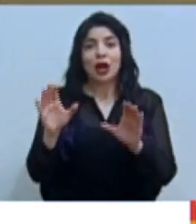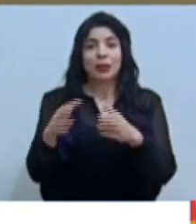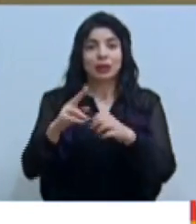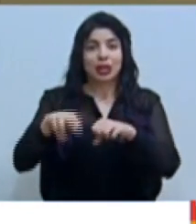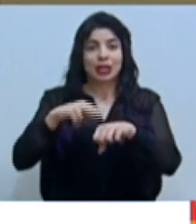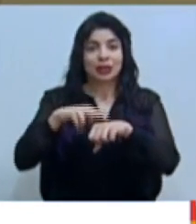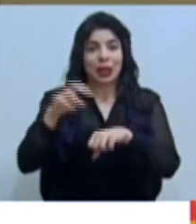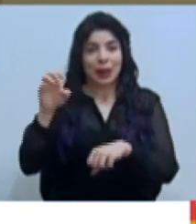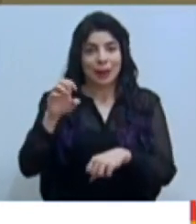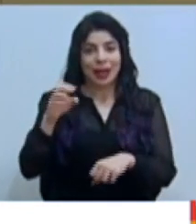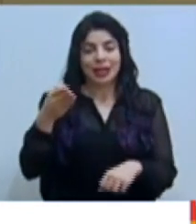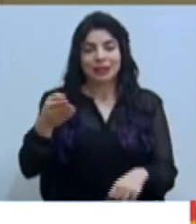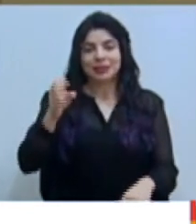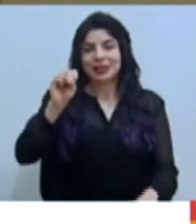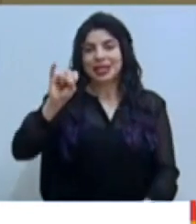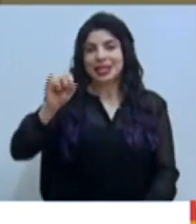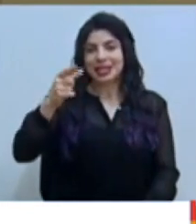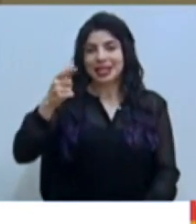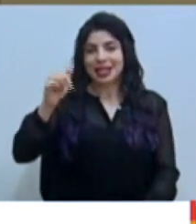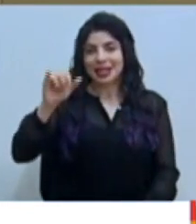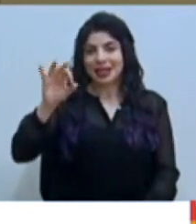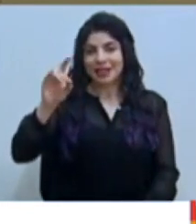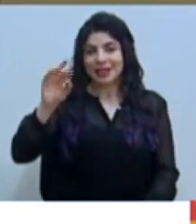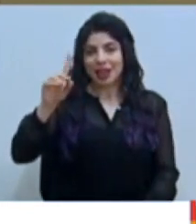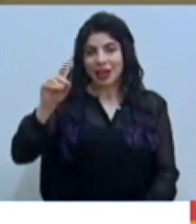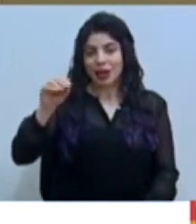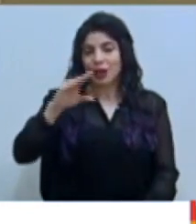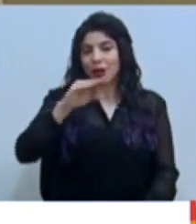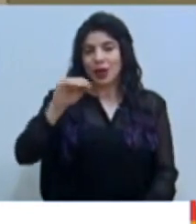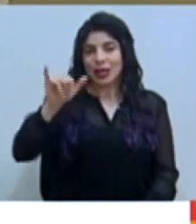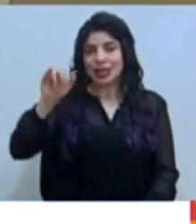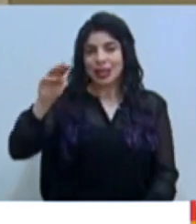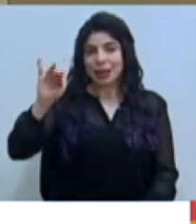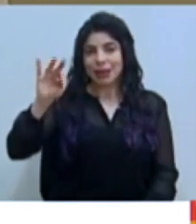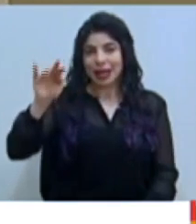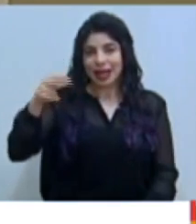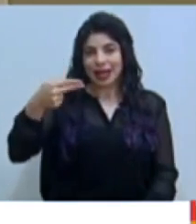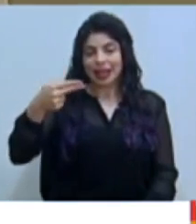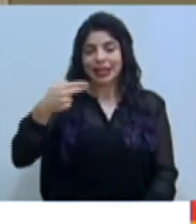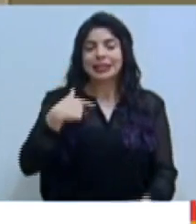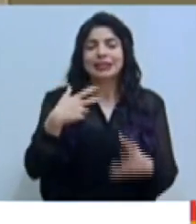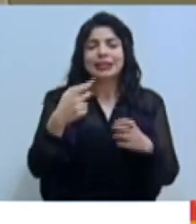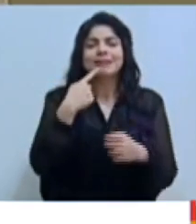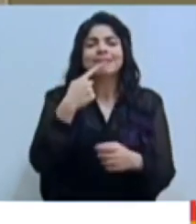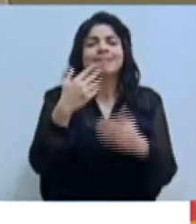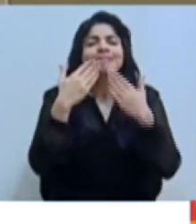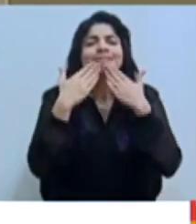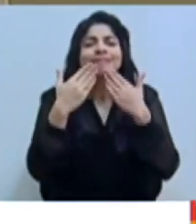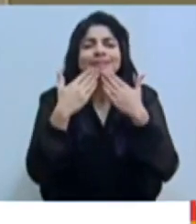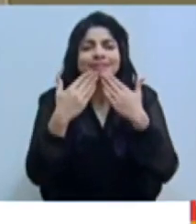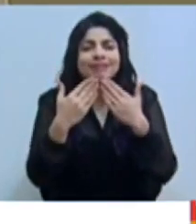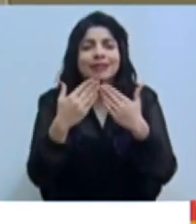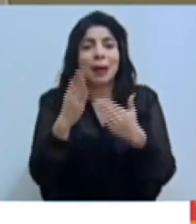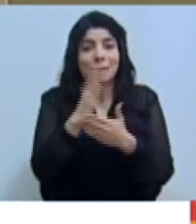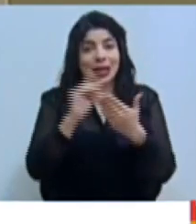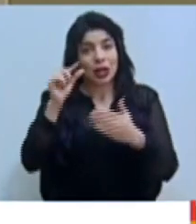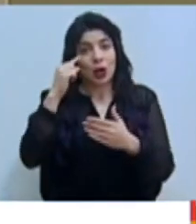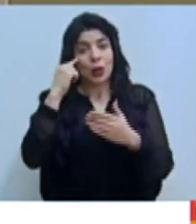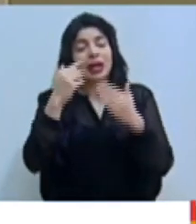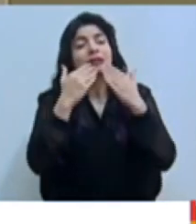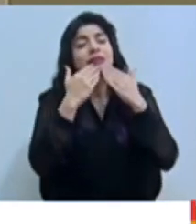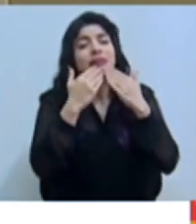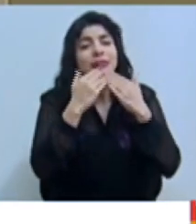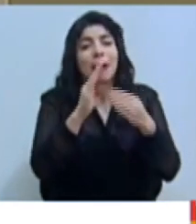de Emergencias, a Sigifredo y a Yamilet. Quisiera agradecer a nombre del Gobierno de la República al Banco Centroamericano